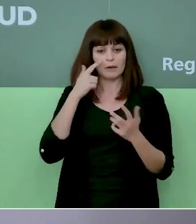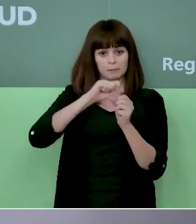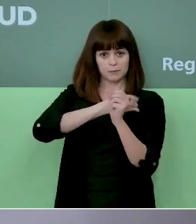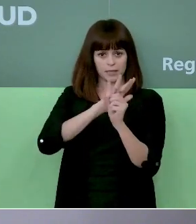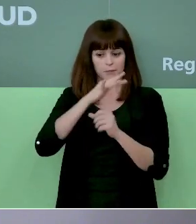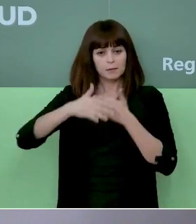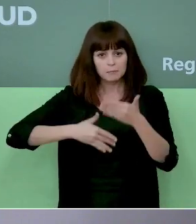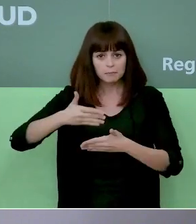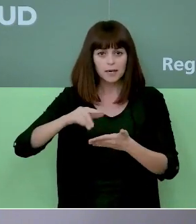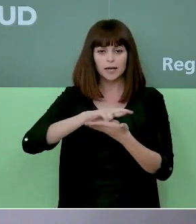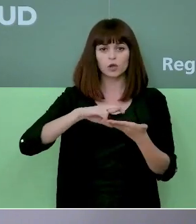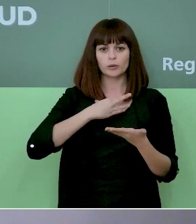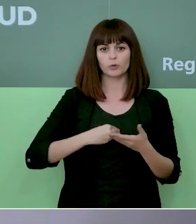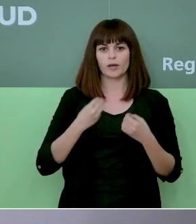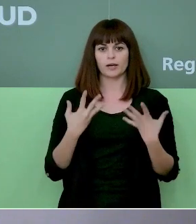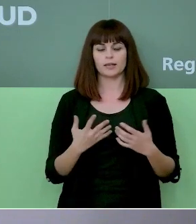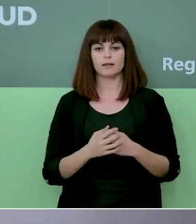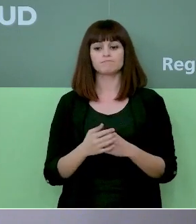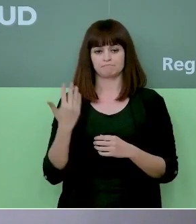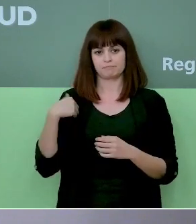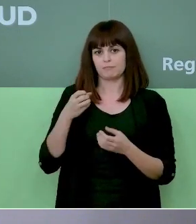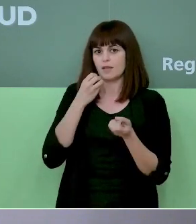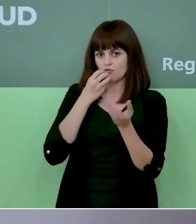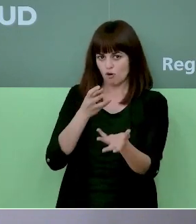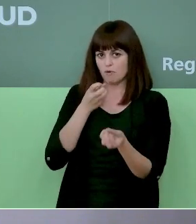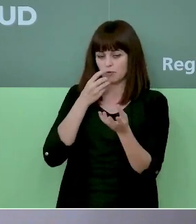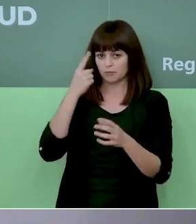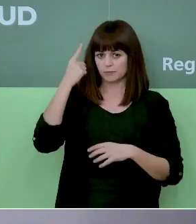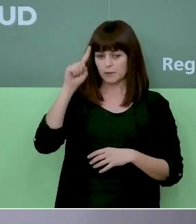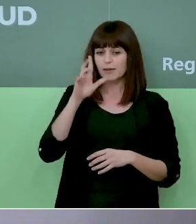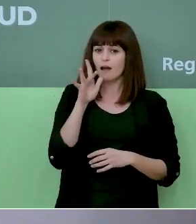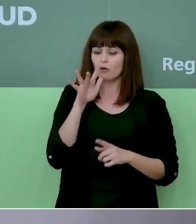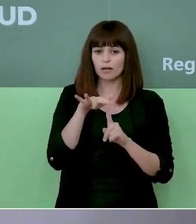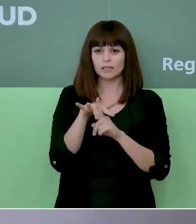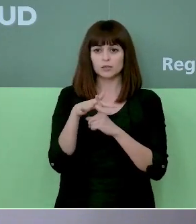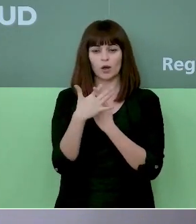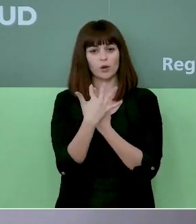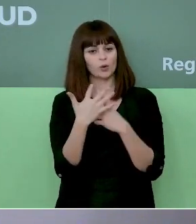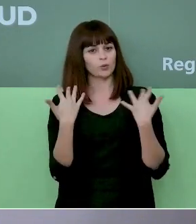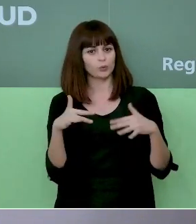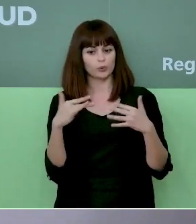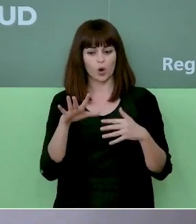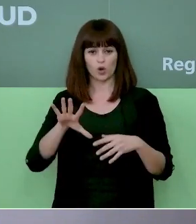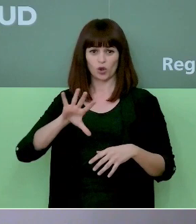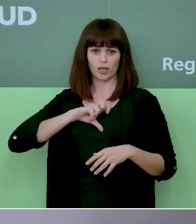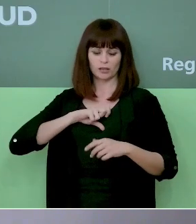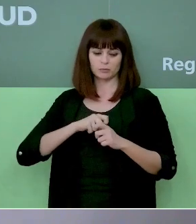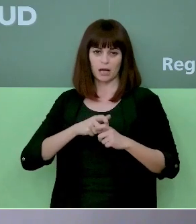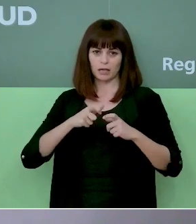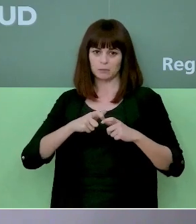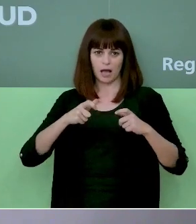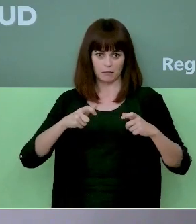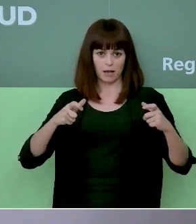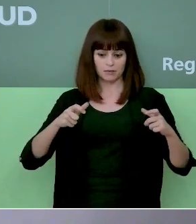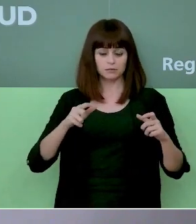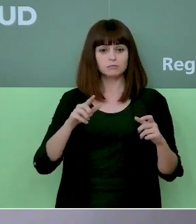en la región de Murcia. Como venimos informando y saben, estamos atravesando una situación crítica de contagios, pues aunque